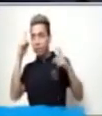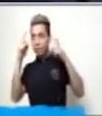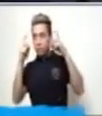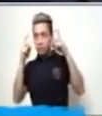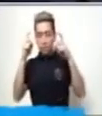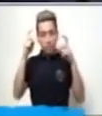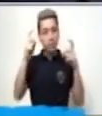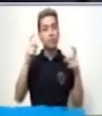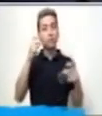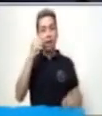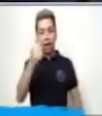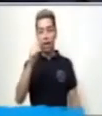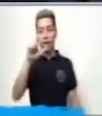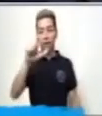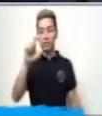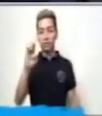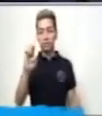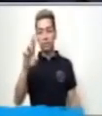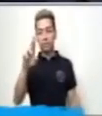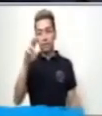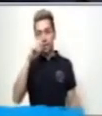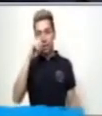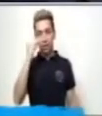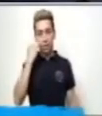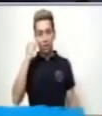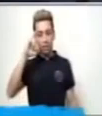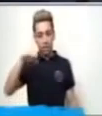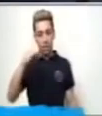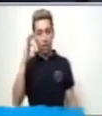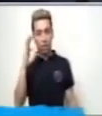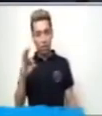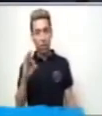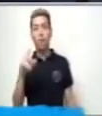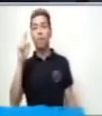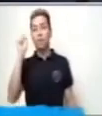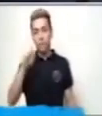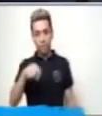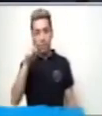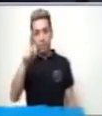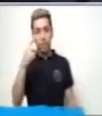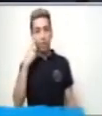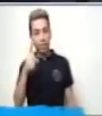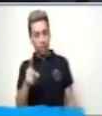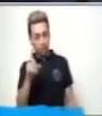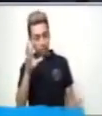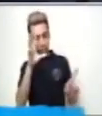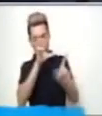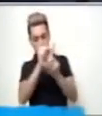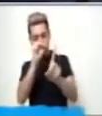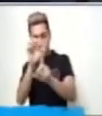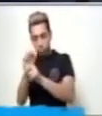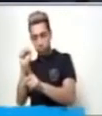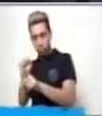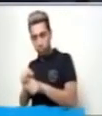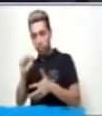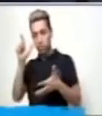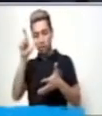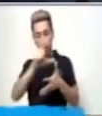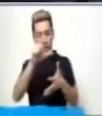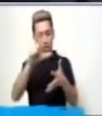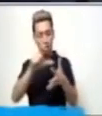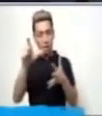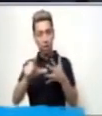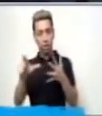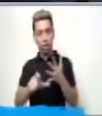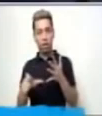Para ello, es necesario identificar algunas características. ¿Qué es lo que necesitamos